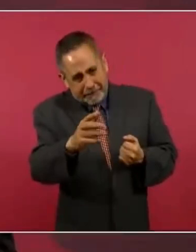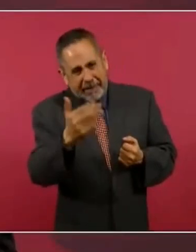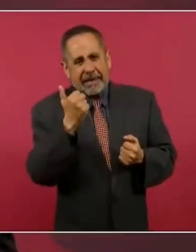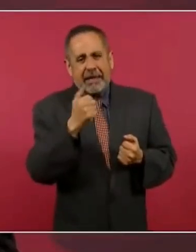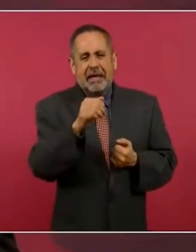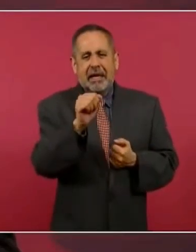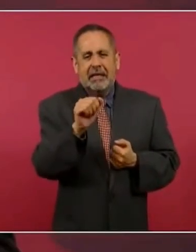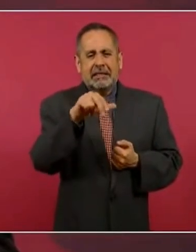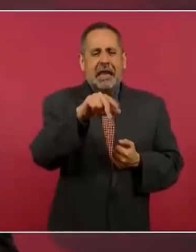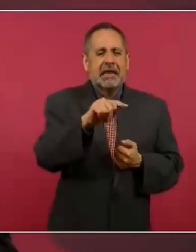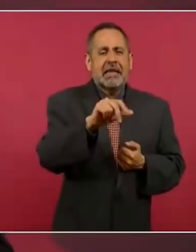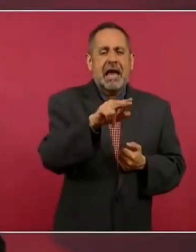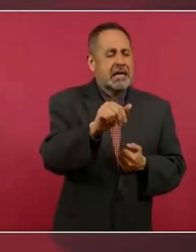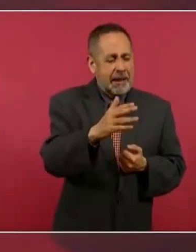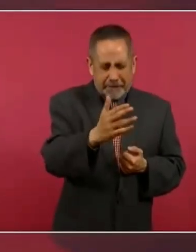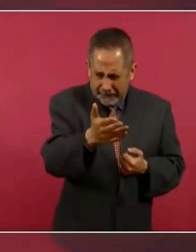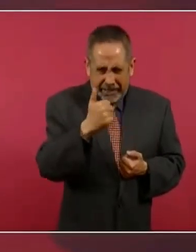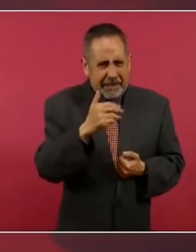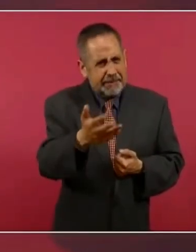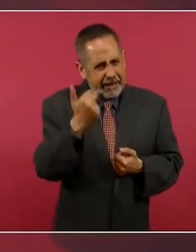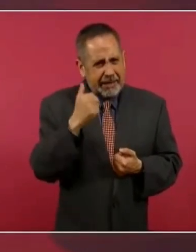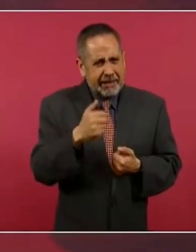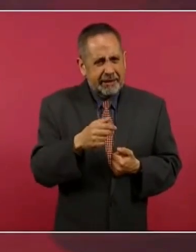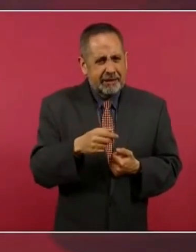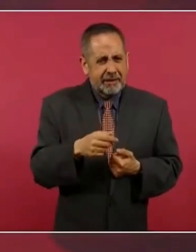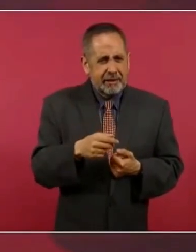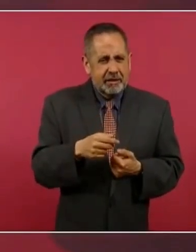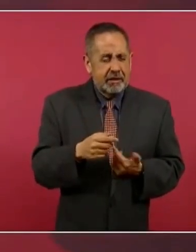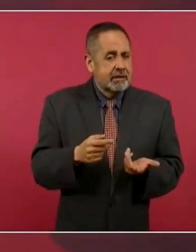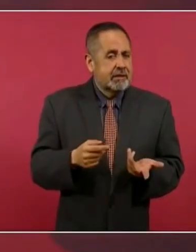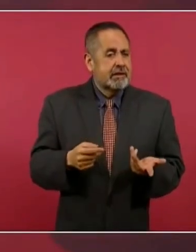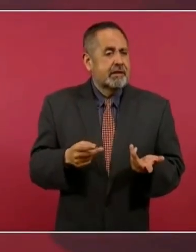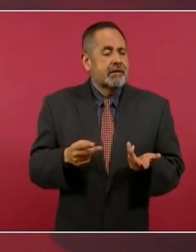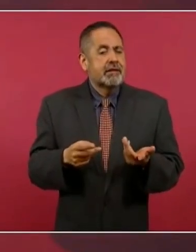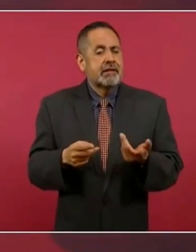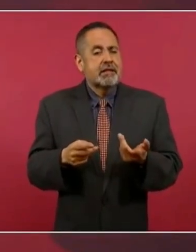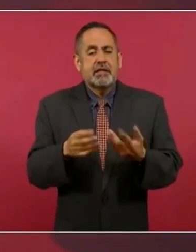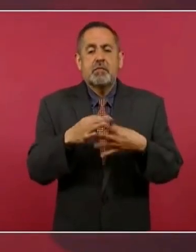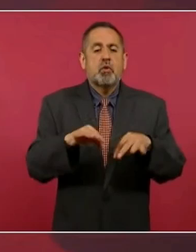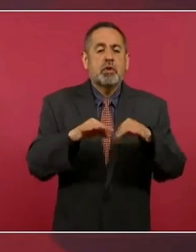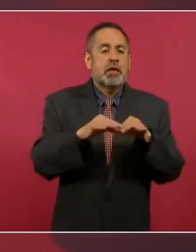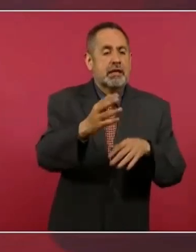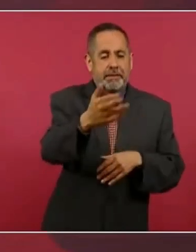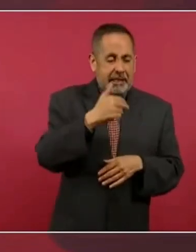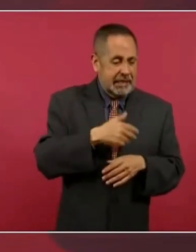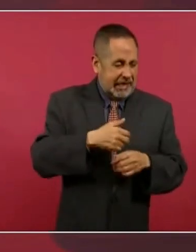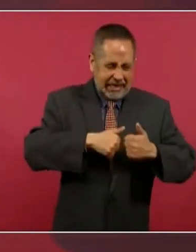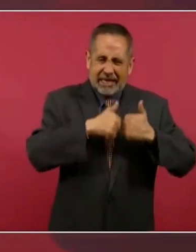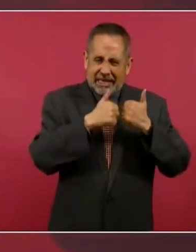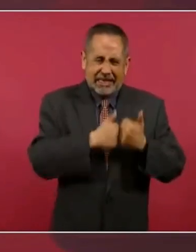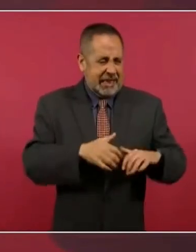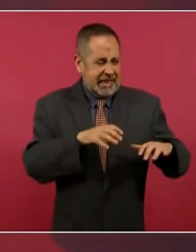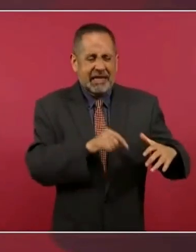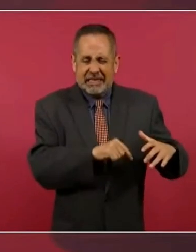no hay más que mantener los privilegios